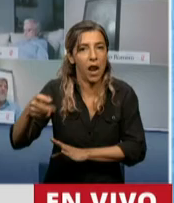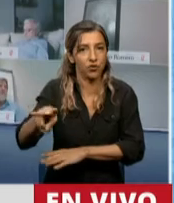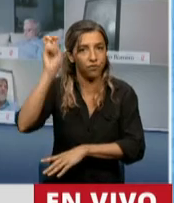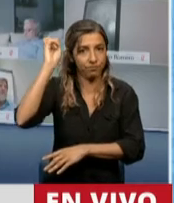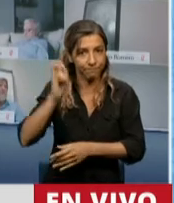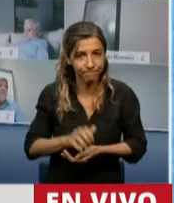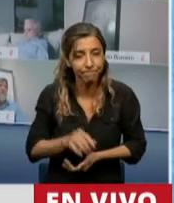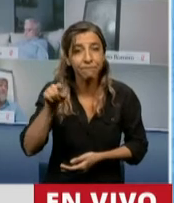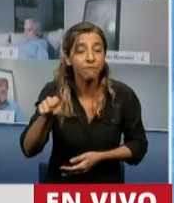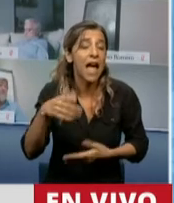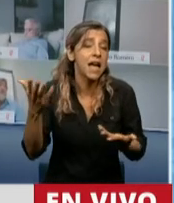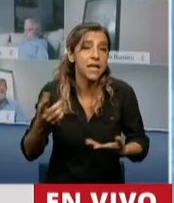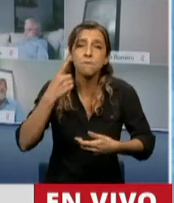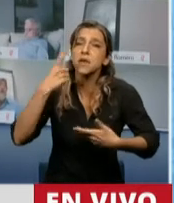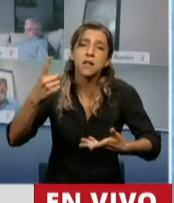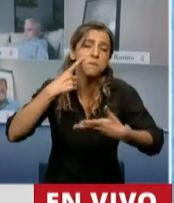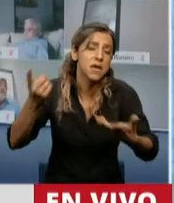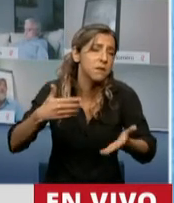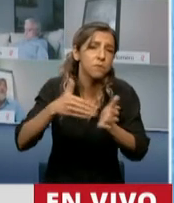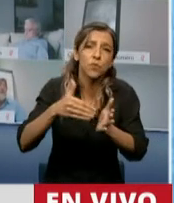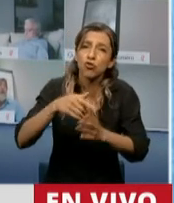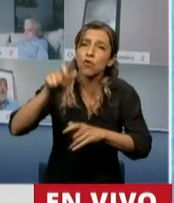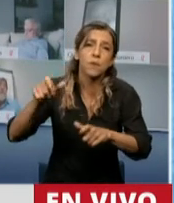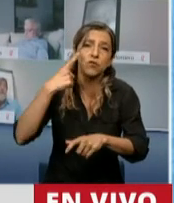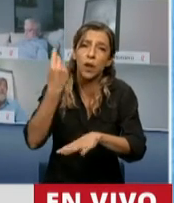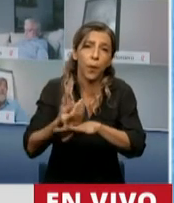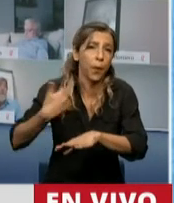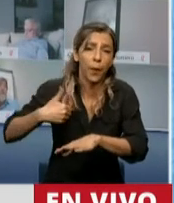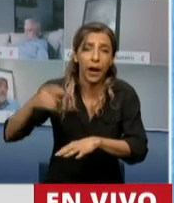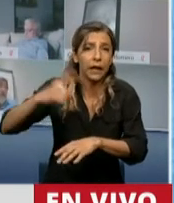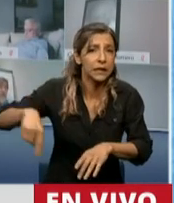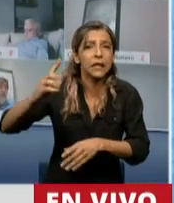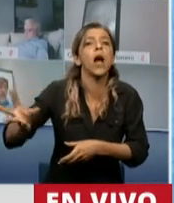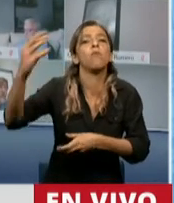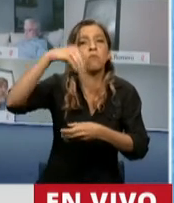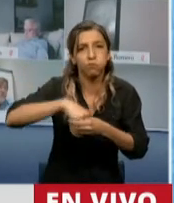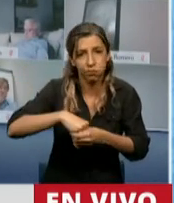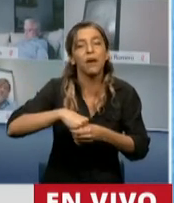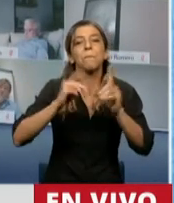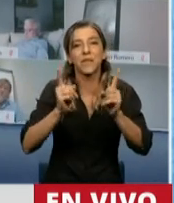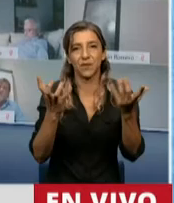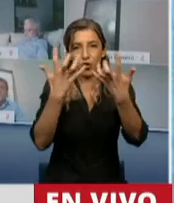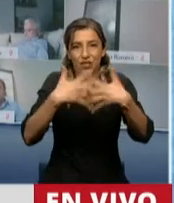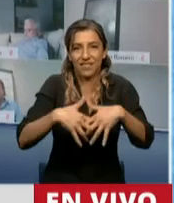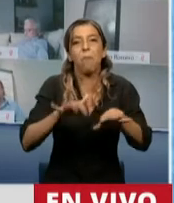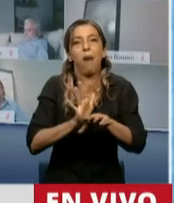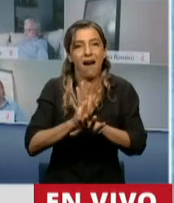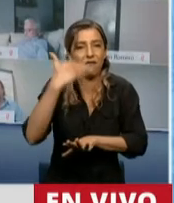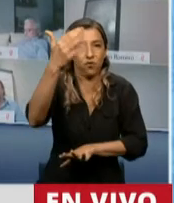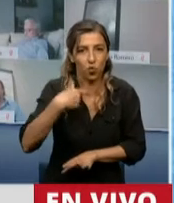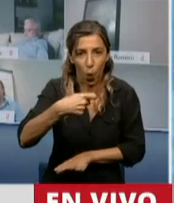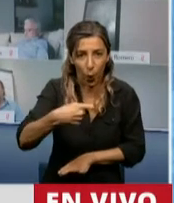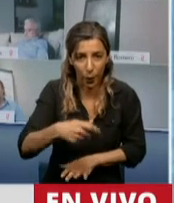miles, millones de argentinas y argentinos ingresaran dentro del sistema de seguridad social.